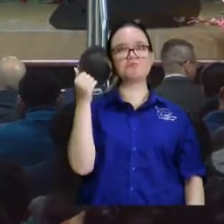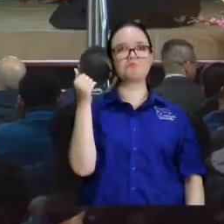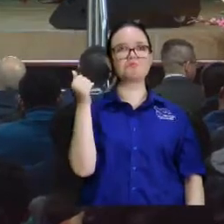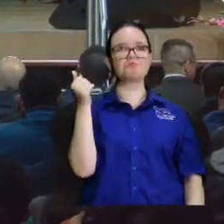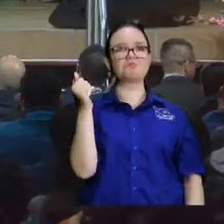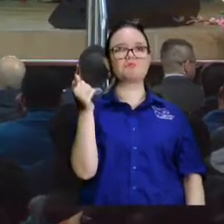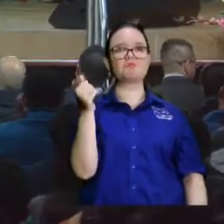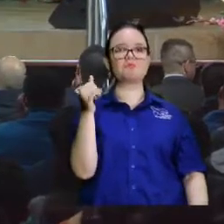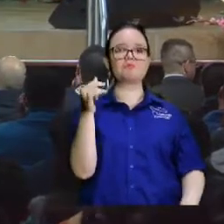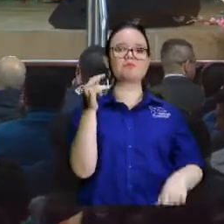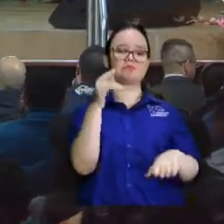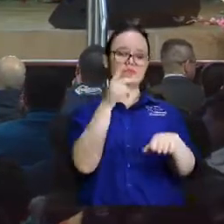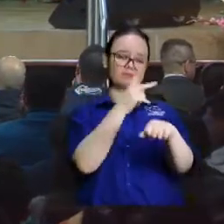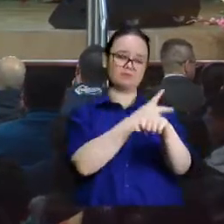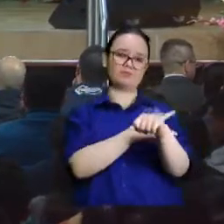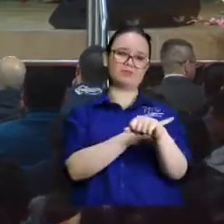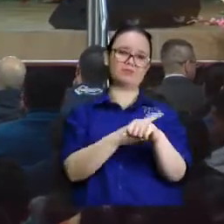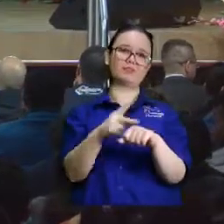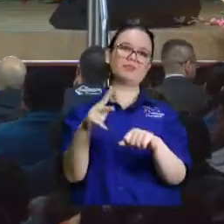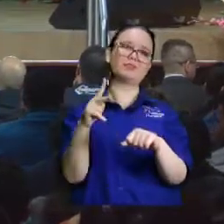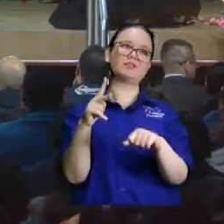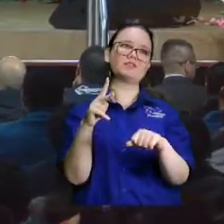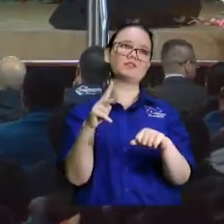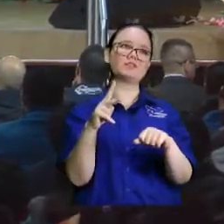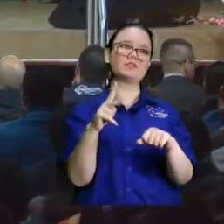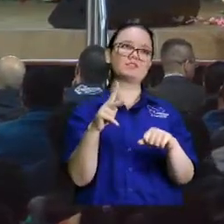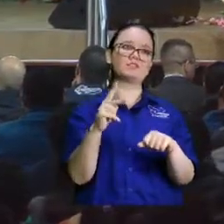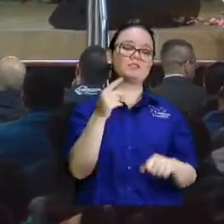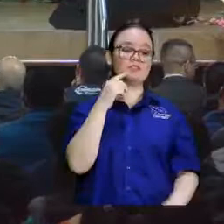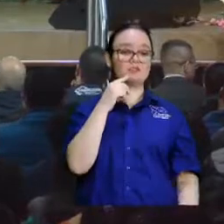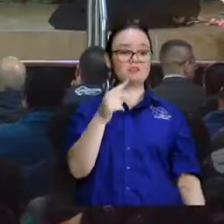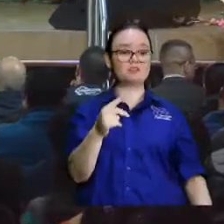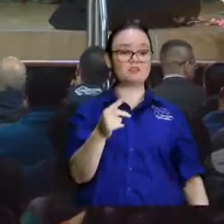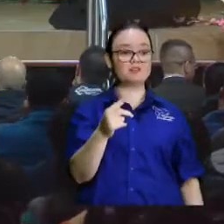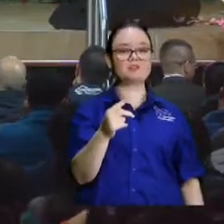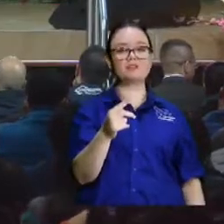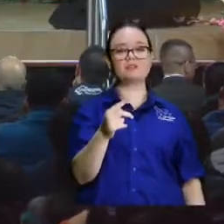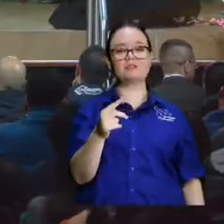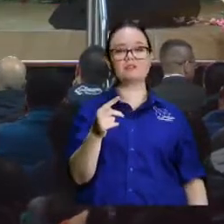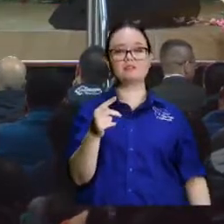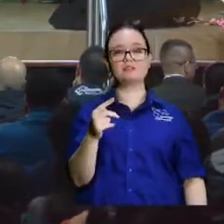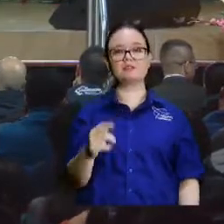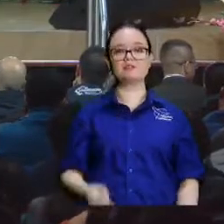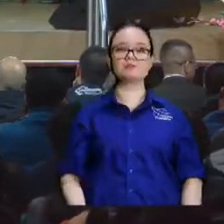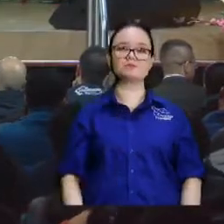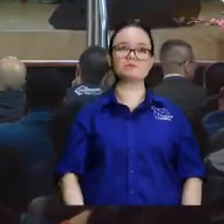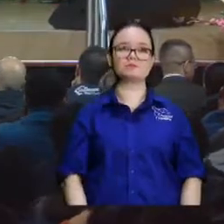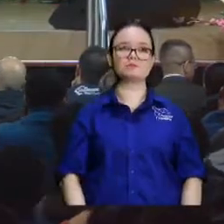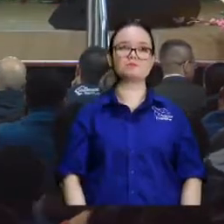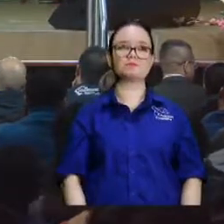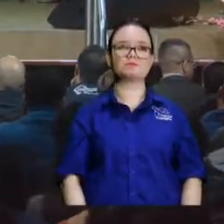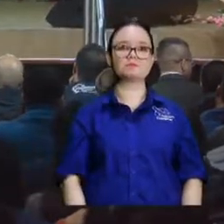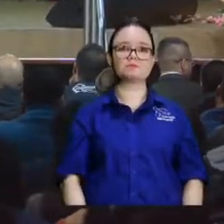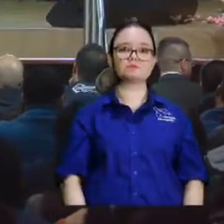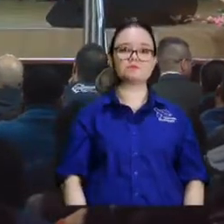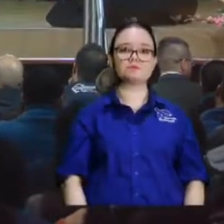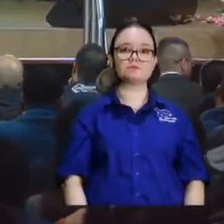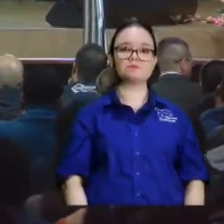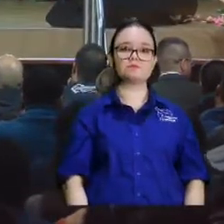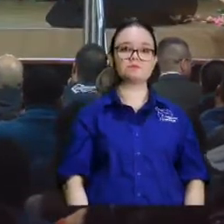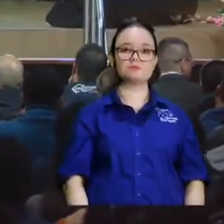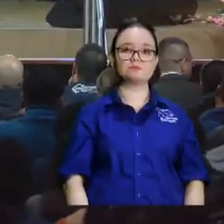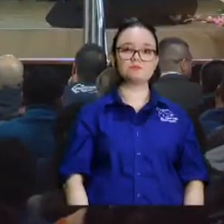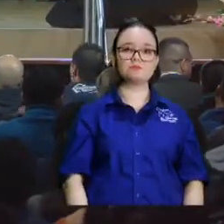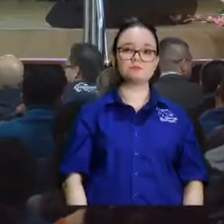History Channel dice que encontraron el cadáver de Jesús que el señor los